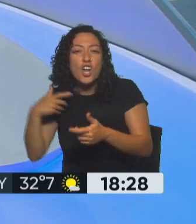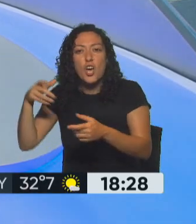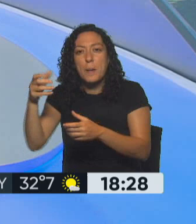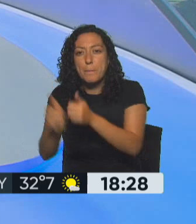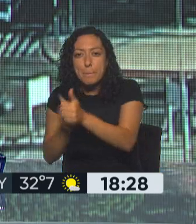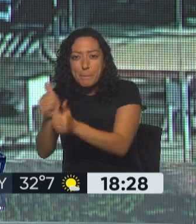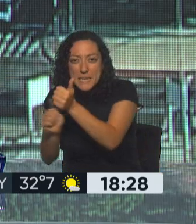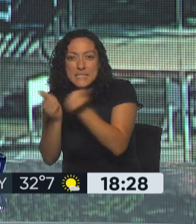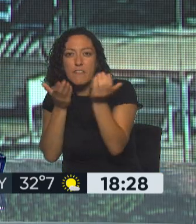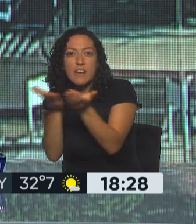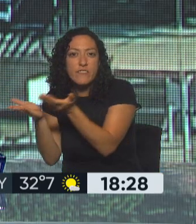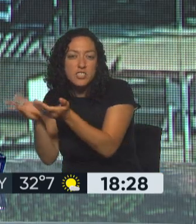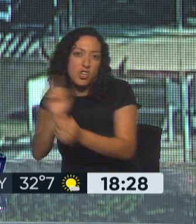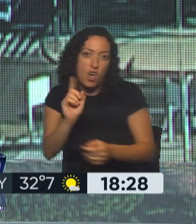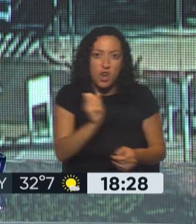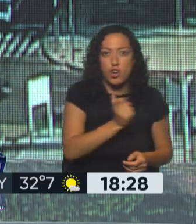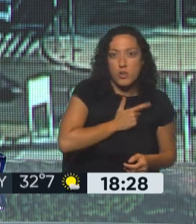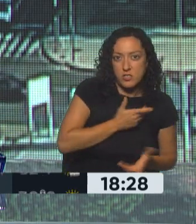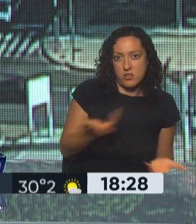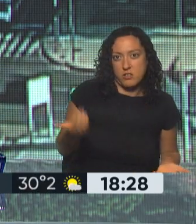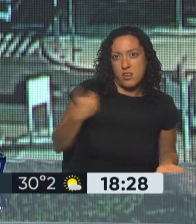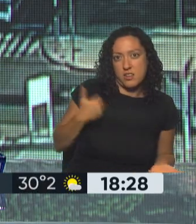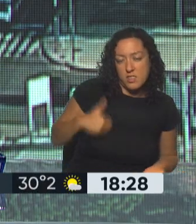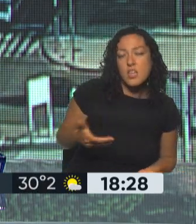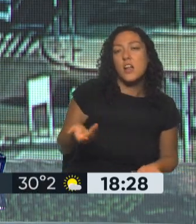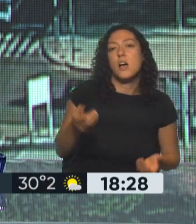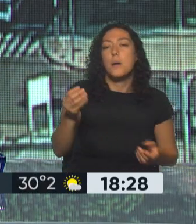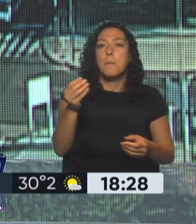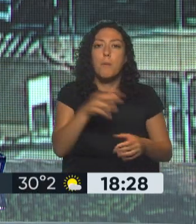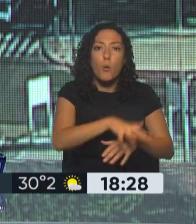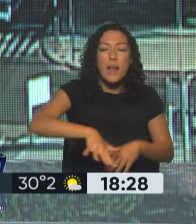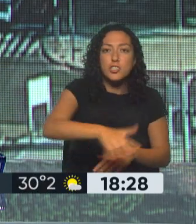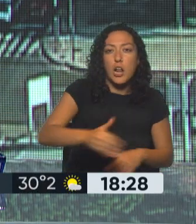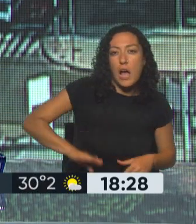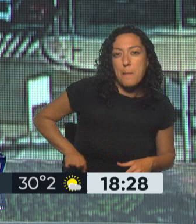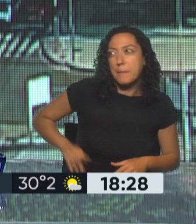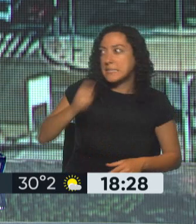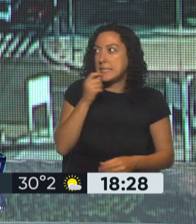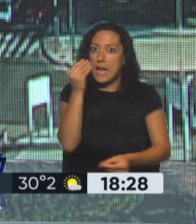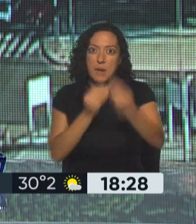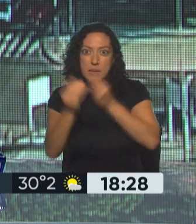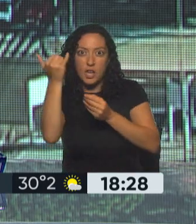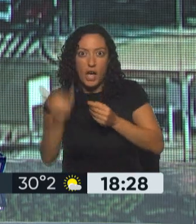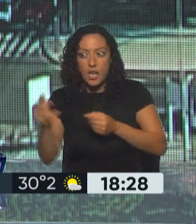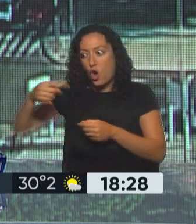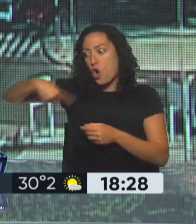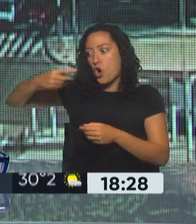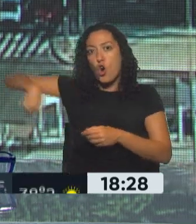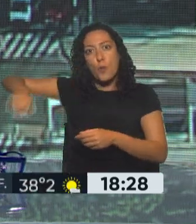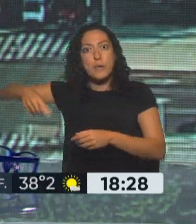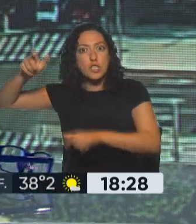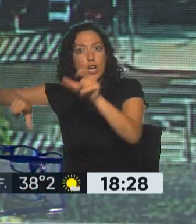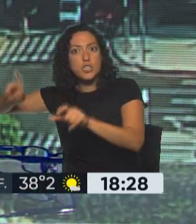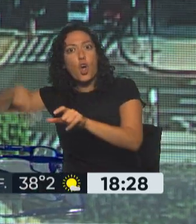con los beneficios. Sea Argentina la que tiene alimentos y no que tenga población con hambre mientras algunos se hacen millonarios exportando esos mismos alimentos